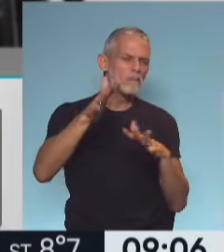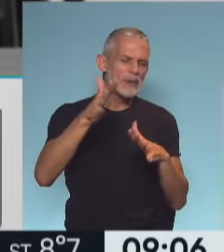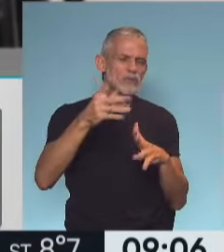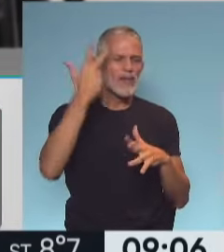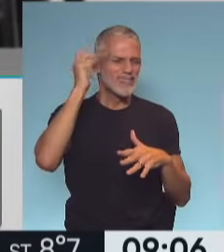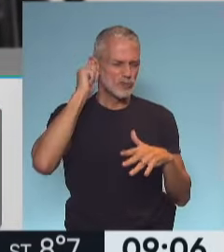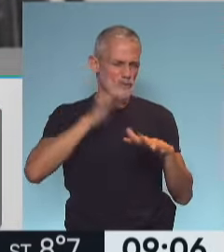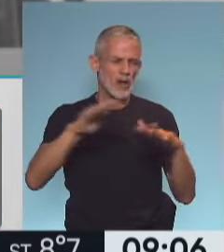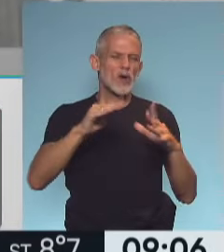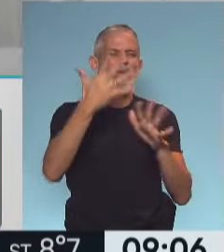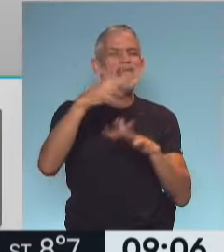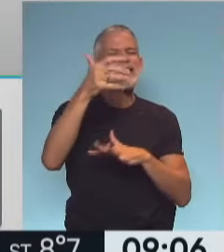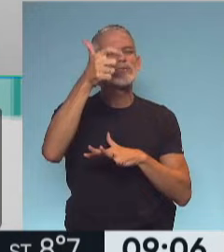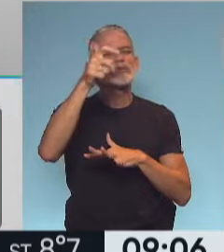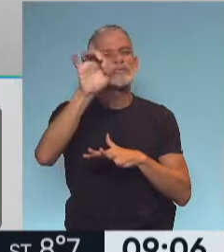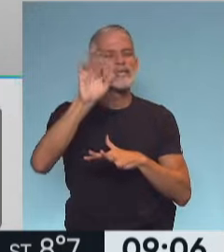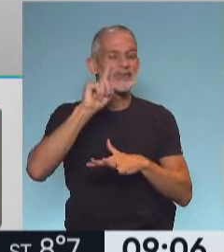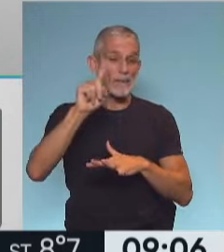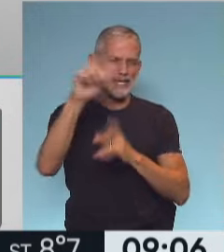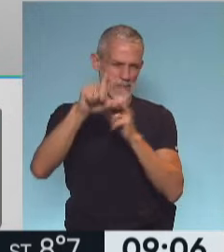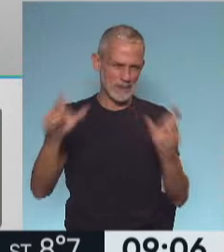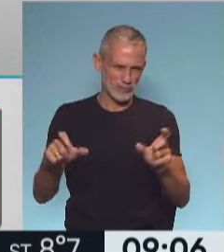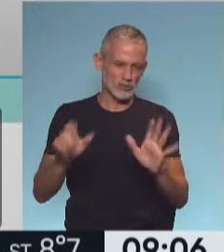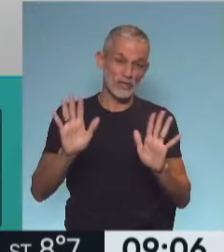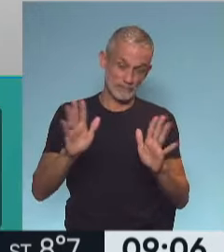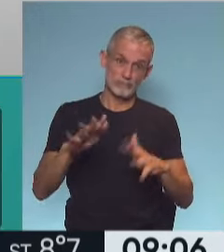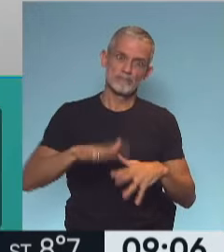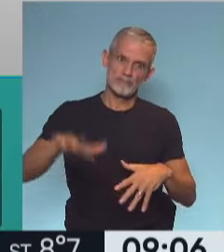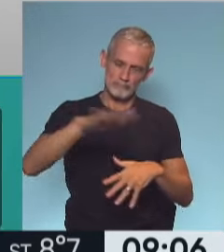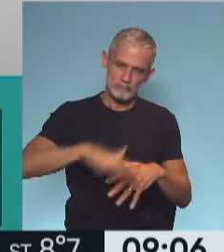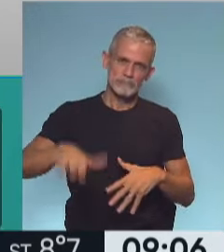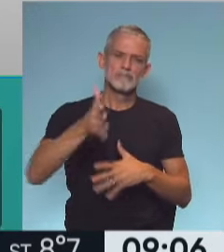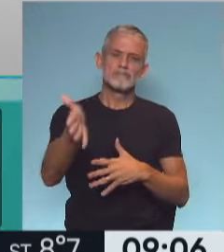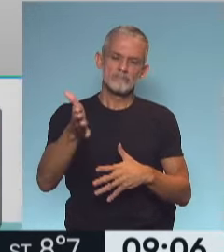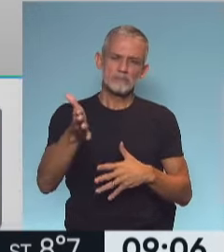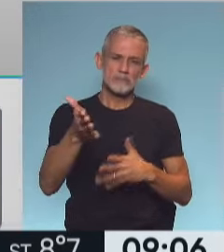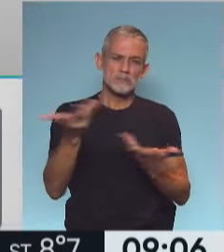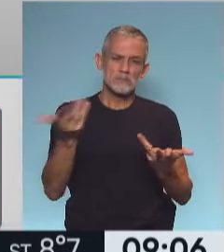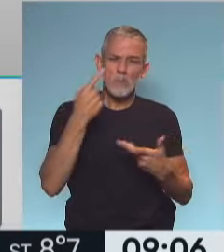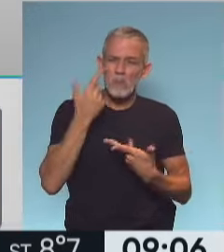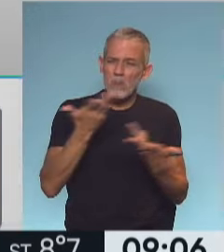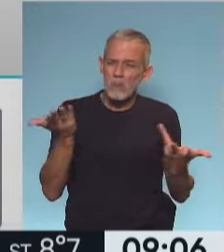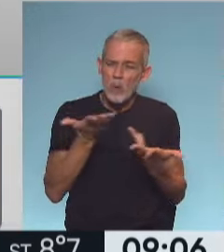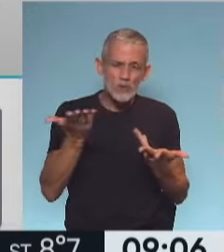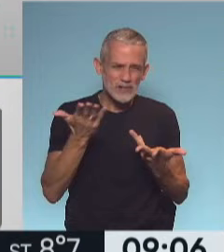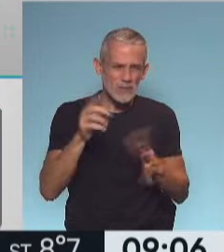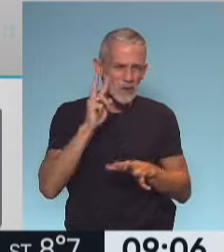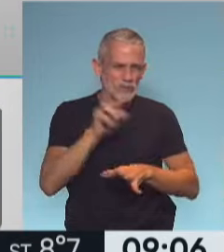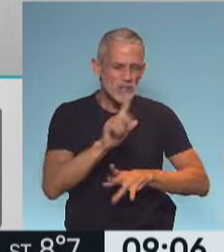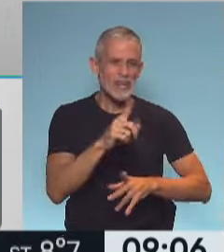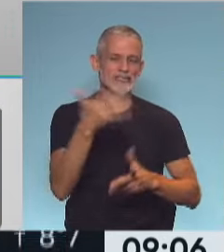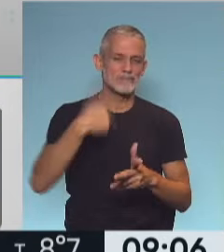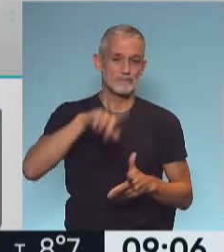mayores de 18 hay 560.000 personas, como vos decís, es una población absolutamente invisibilizada, por lo tanto nosotros consideramos